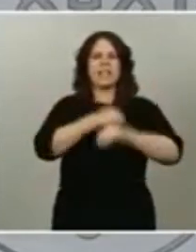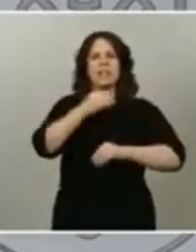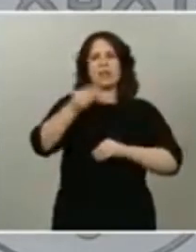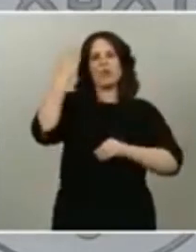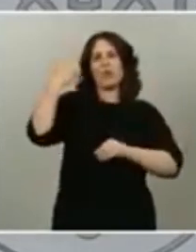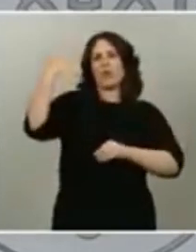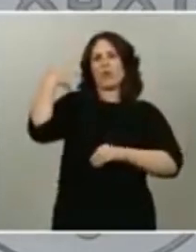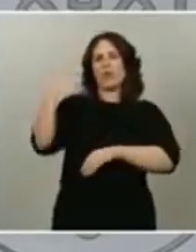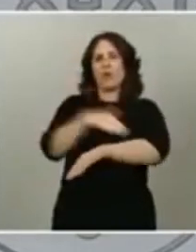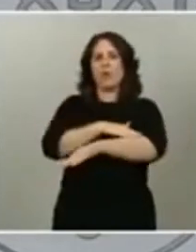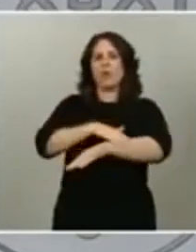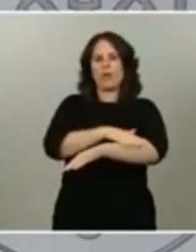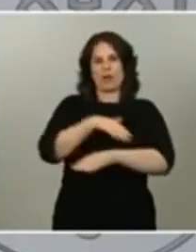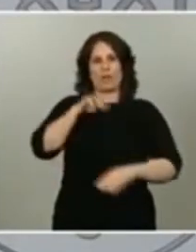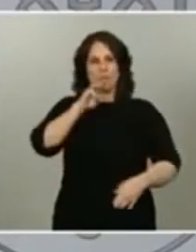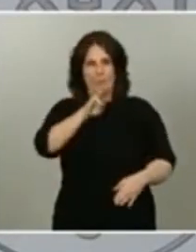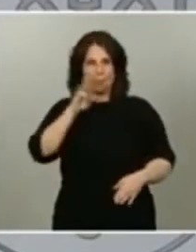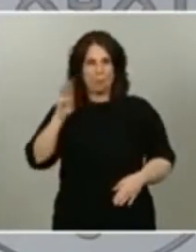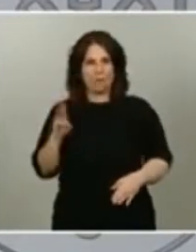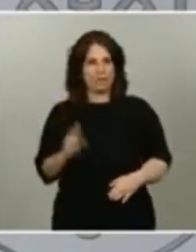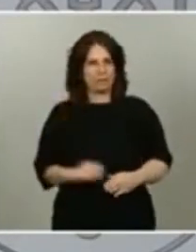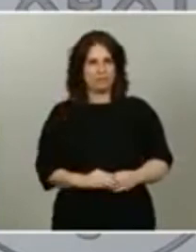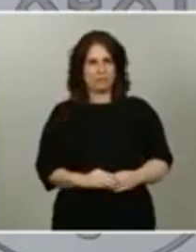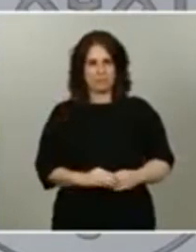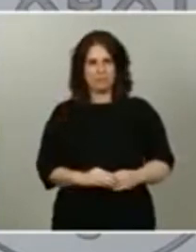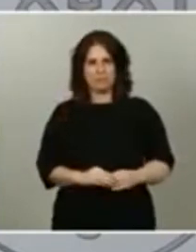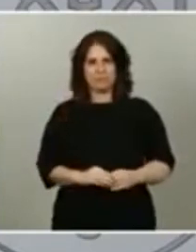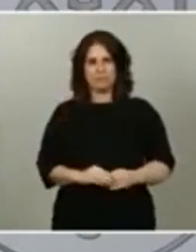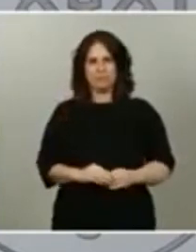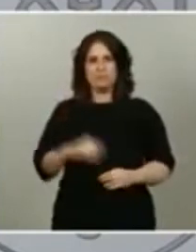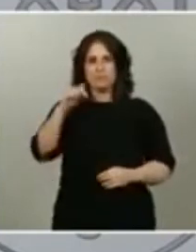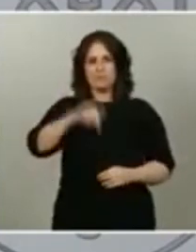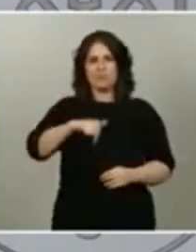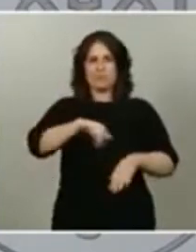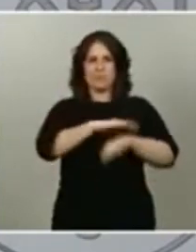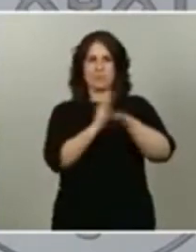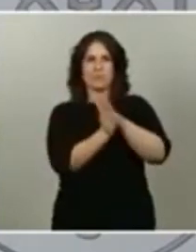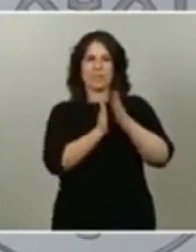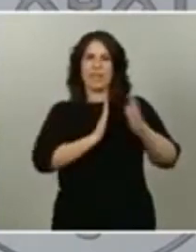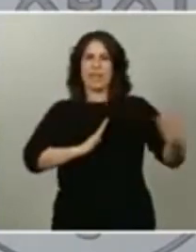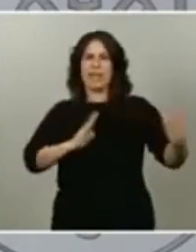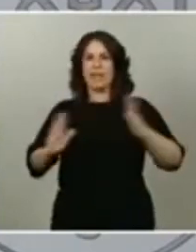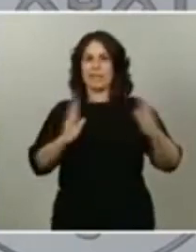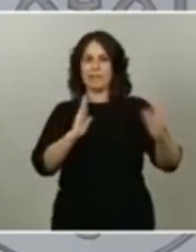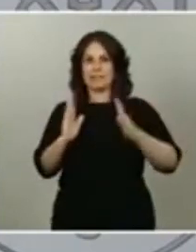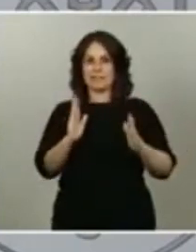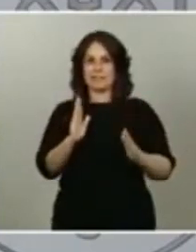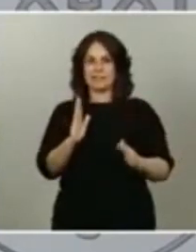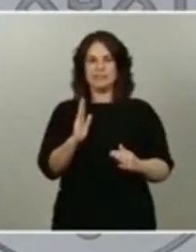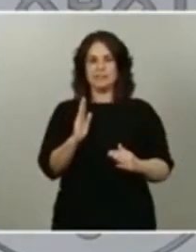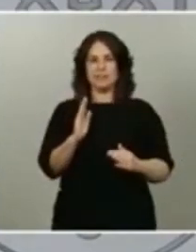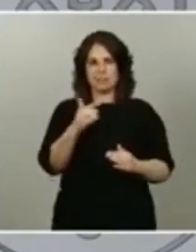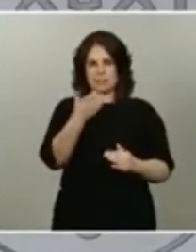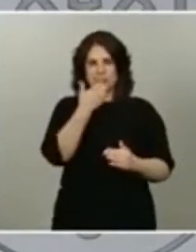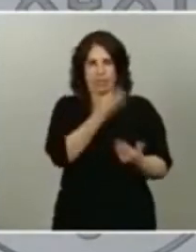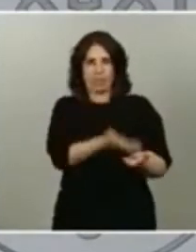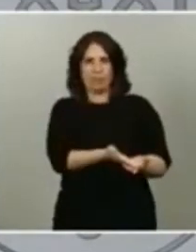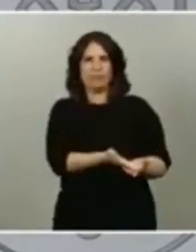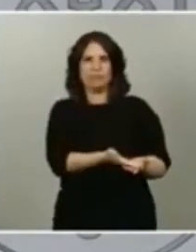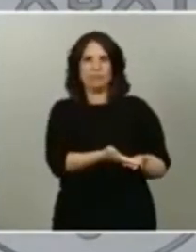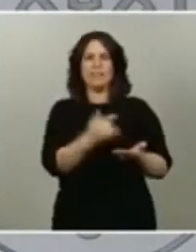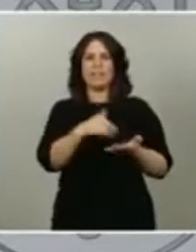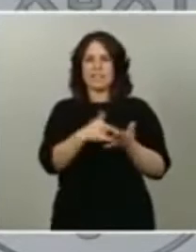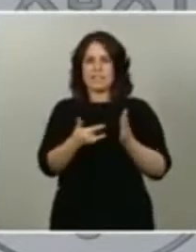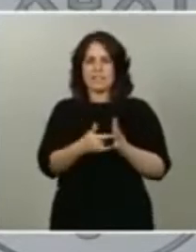Partido Popular lo de hoy los ERTE son un ejemplo de ello de un sistema de protección de garantías de